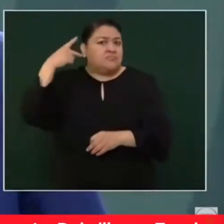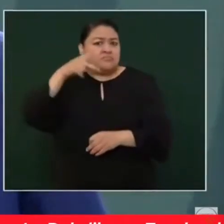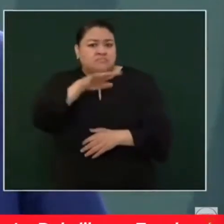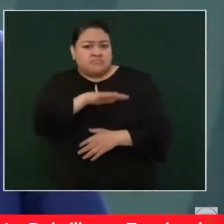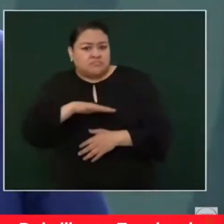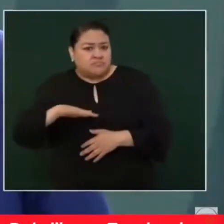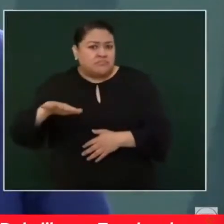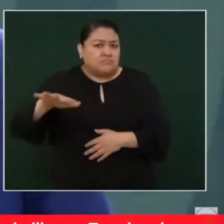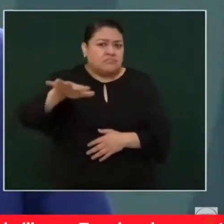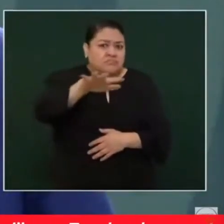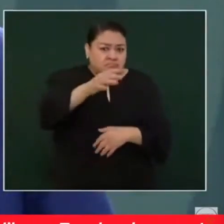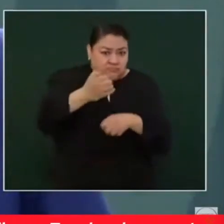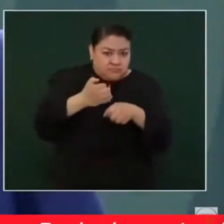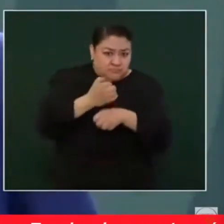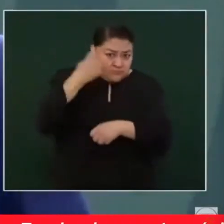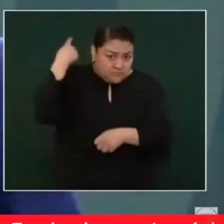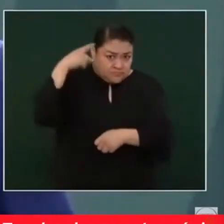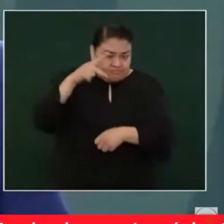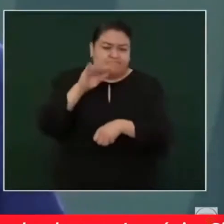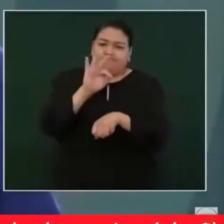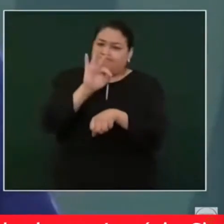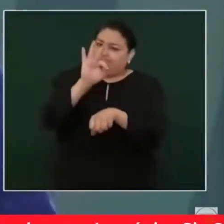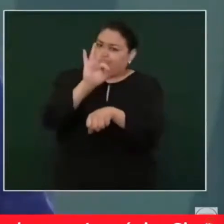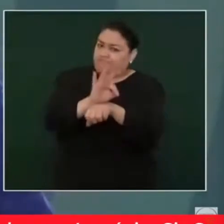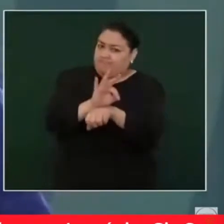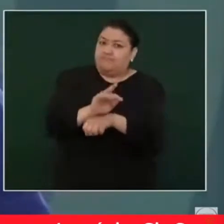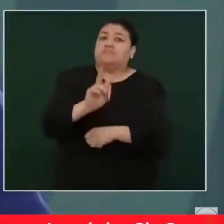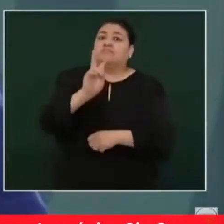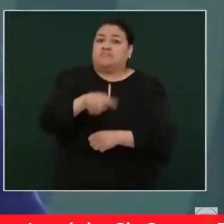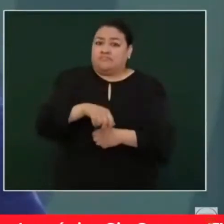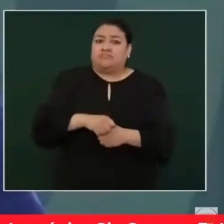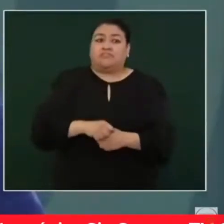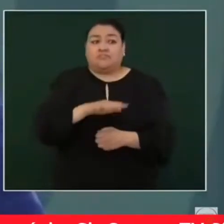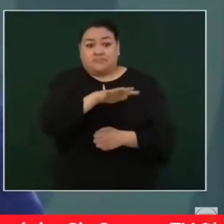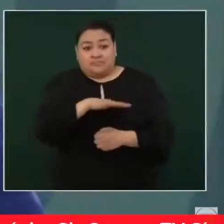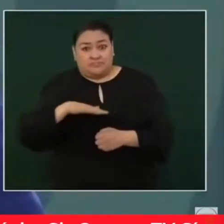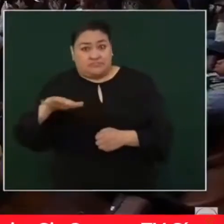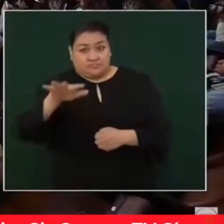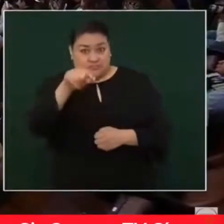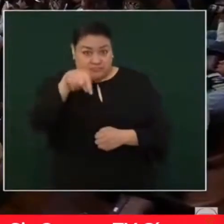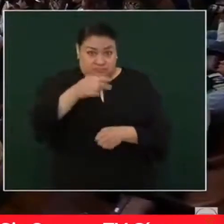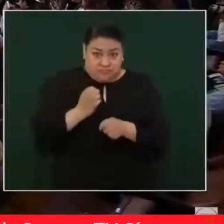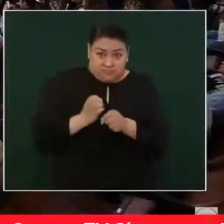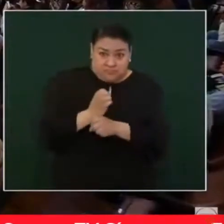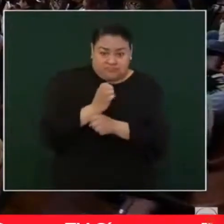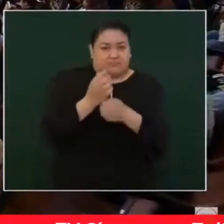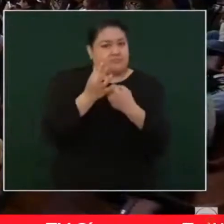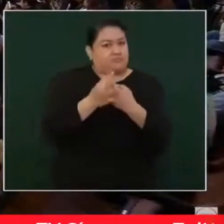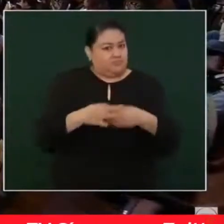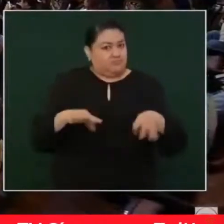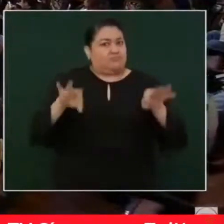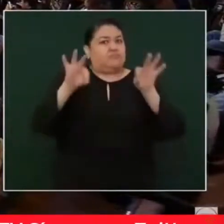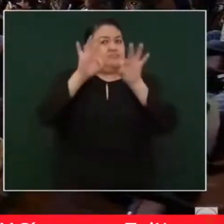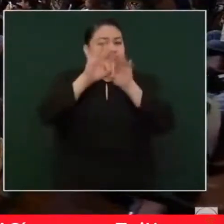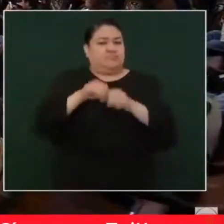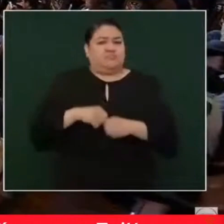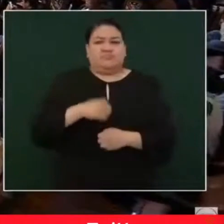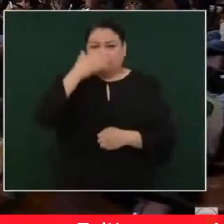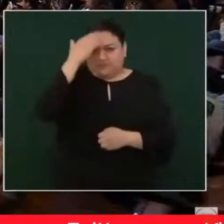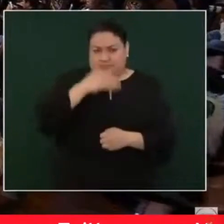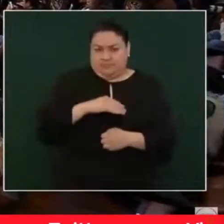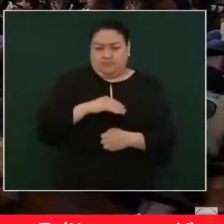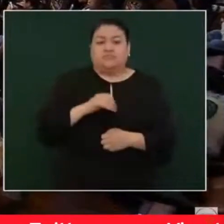este estado tan importante de nuestra república. El programa